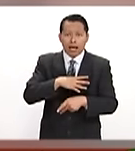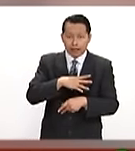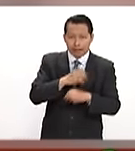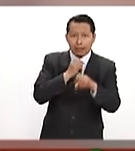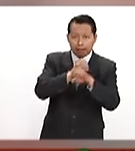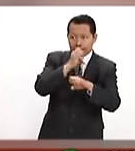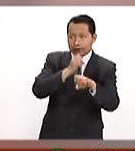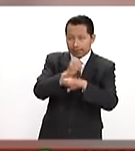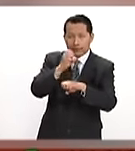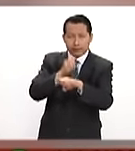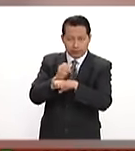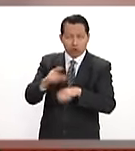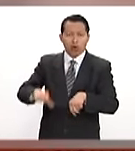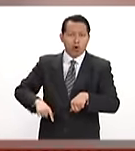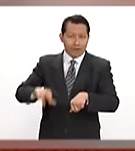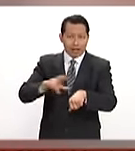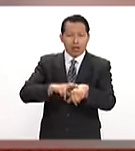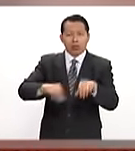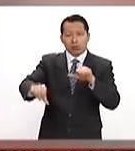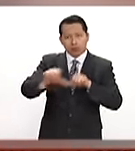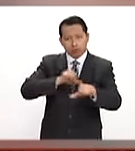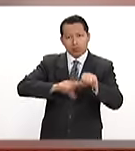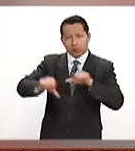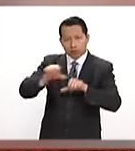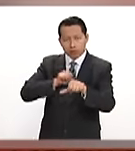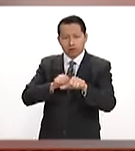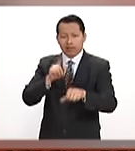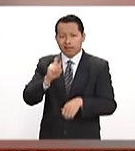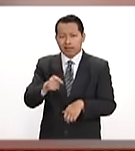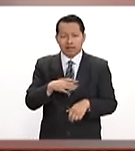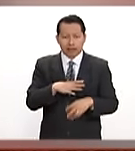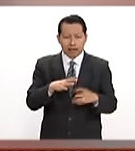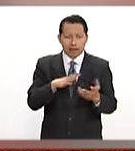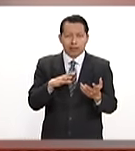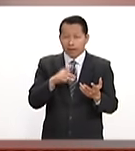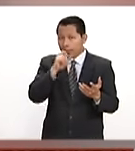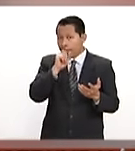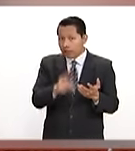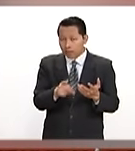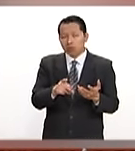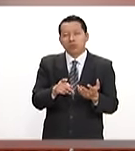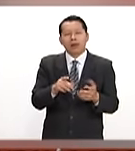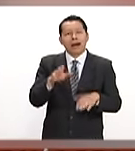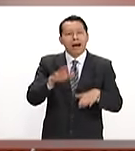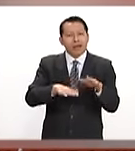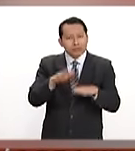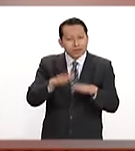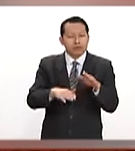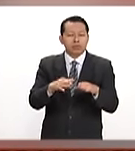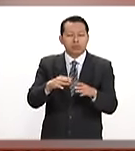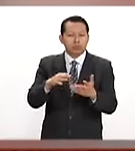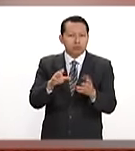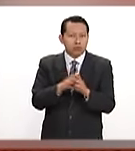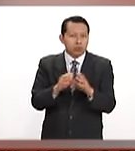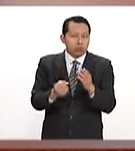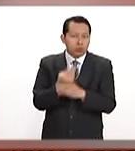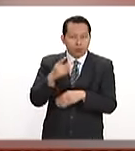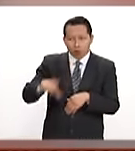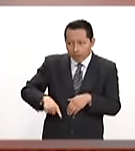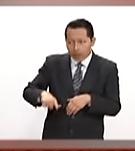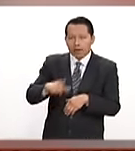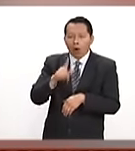estados y creemos que si no formamos instituciones, entonces entramos a aventuras cada vez que llega un nuevo gobierno